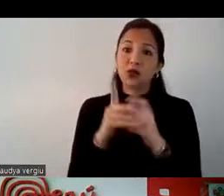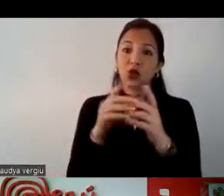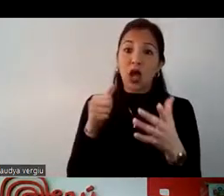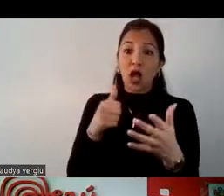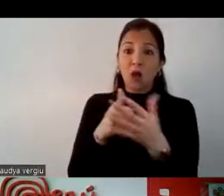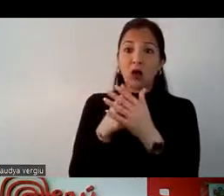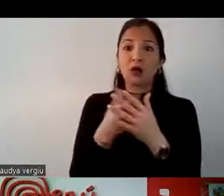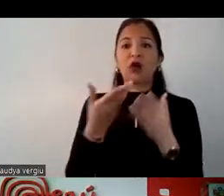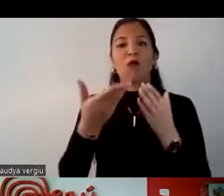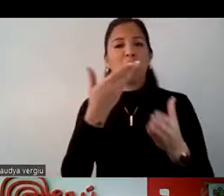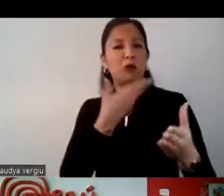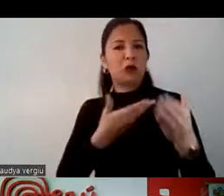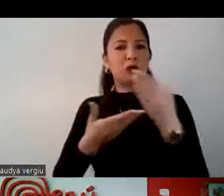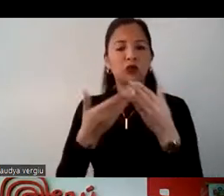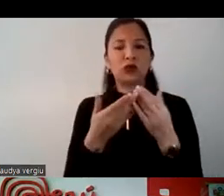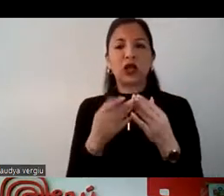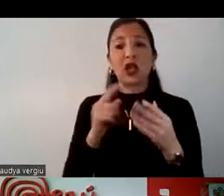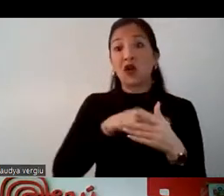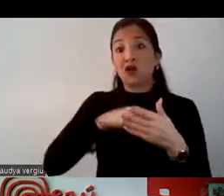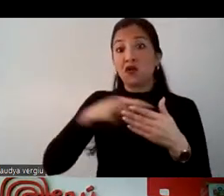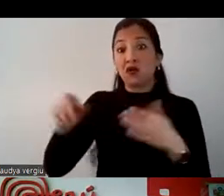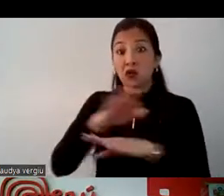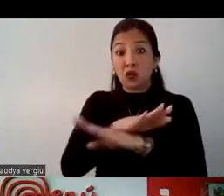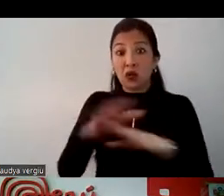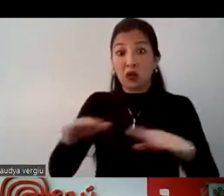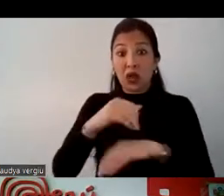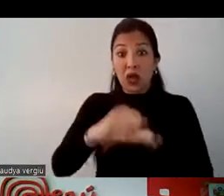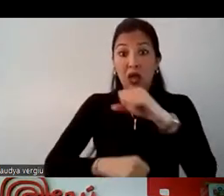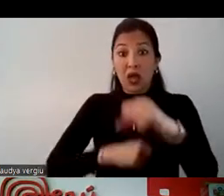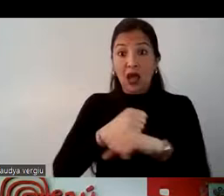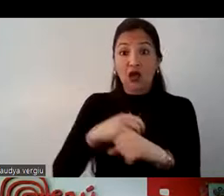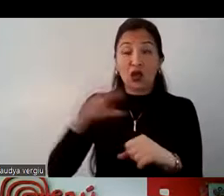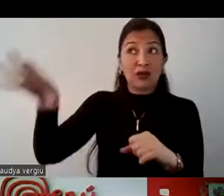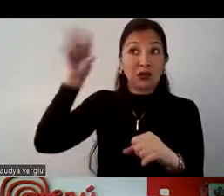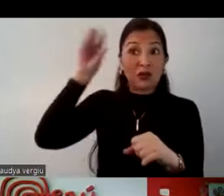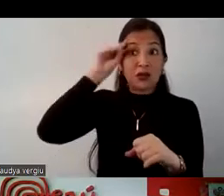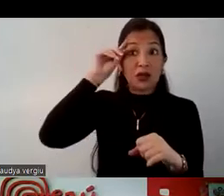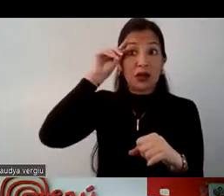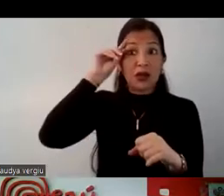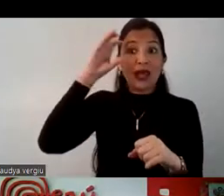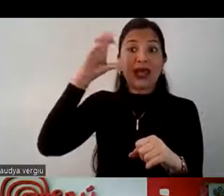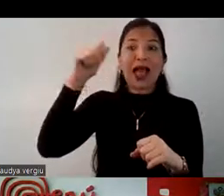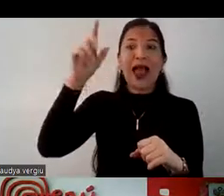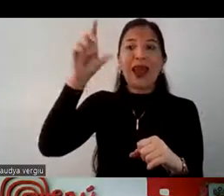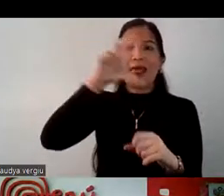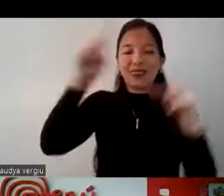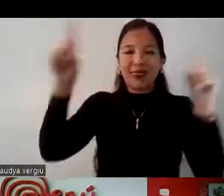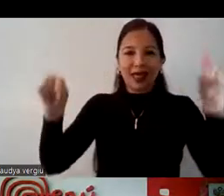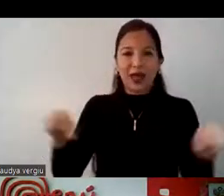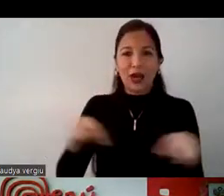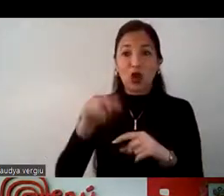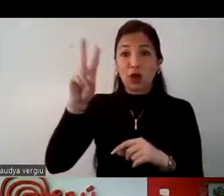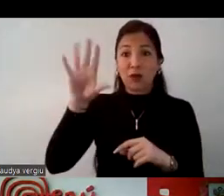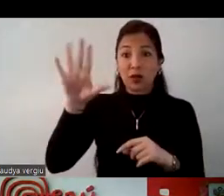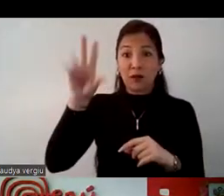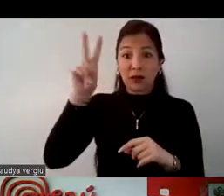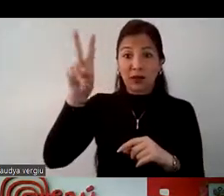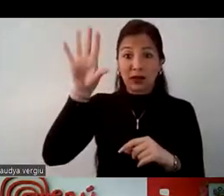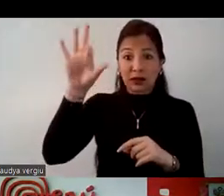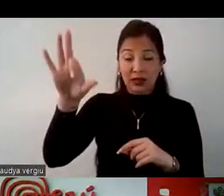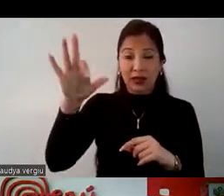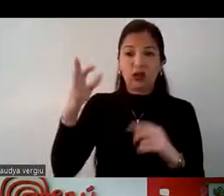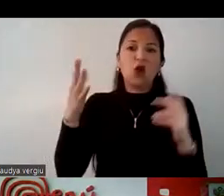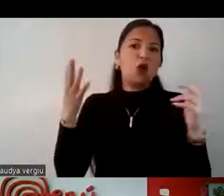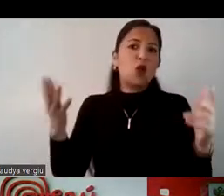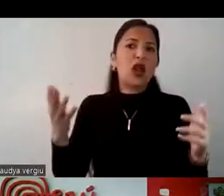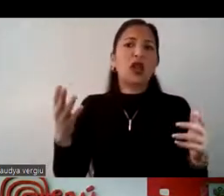nosotros para, seguramente a fin de año, cuando ya tengamos toda la información del calendario 2023, podamos informarles a ustedes cuáles van a ser los